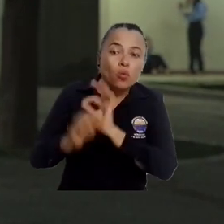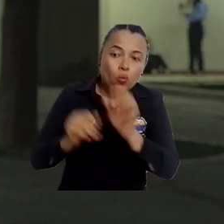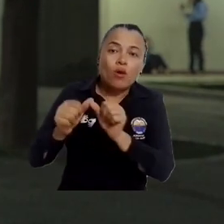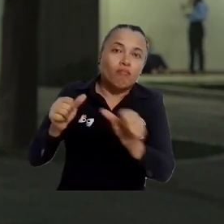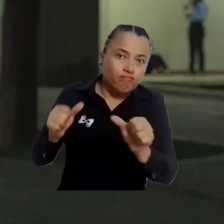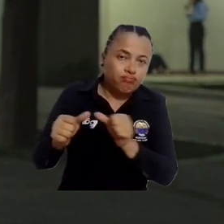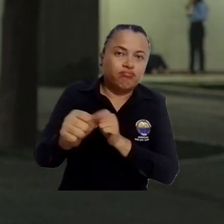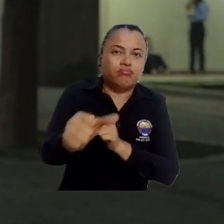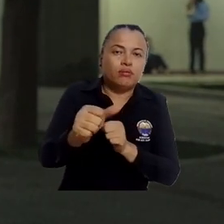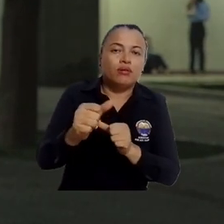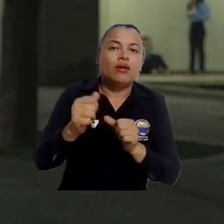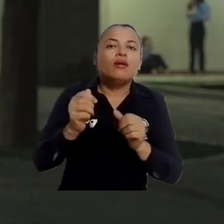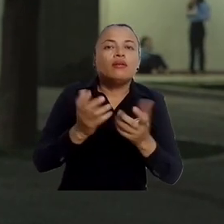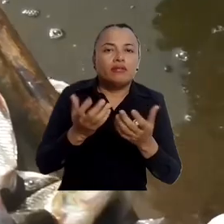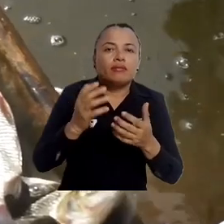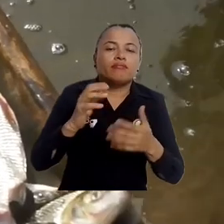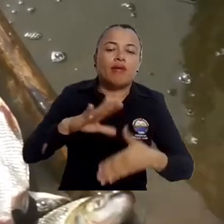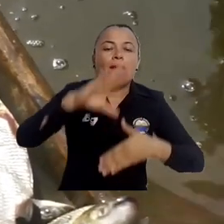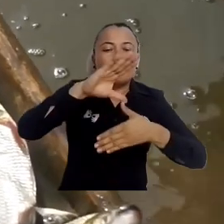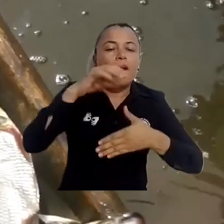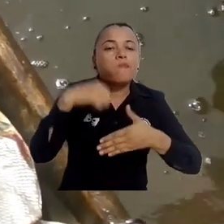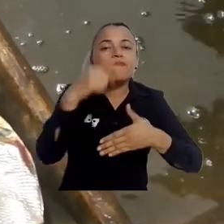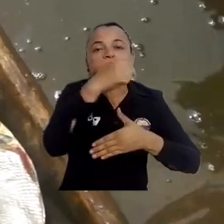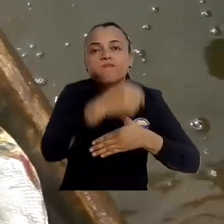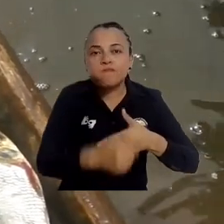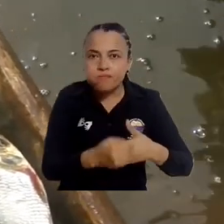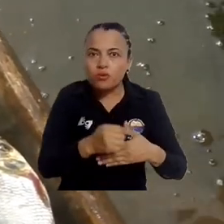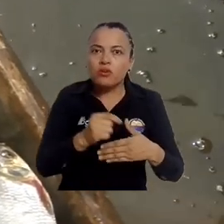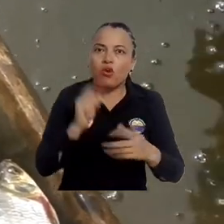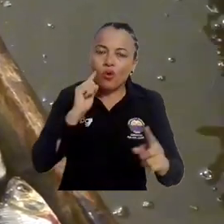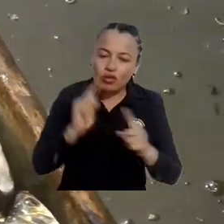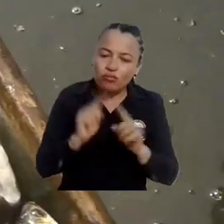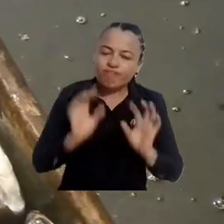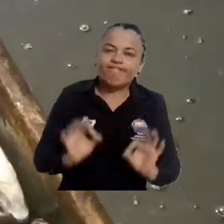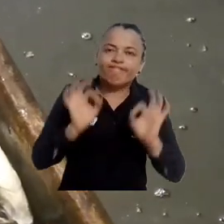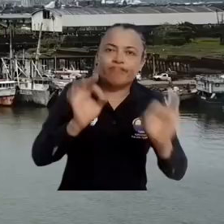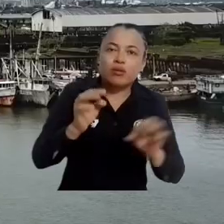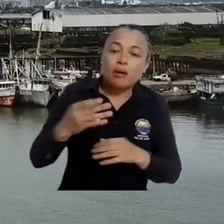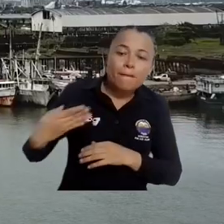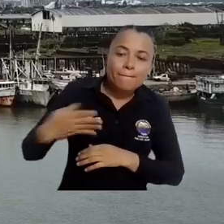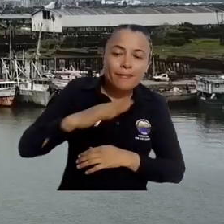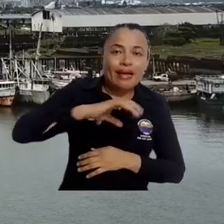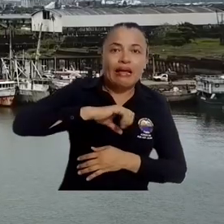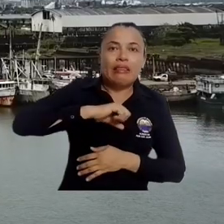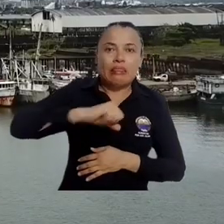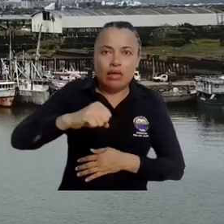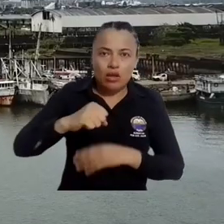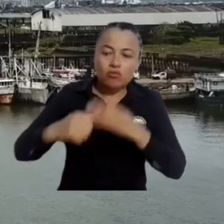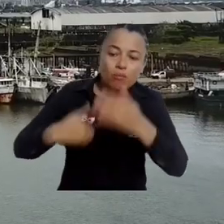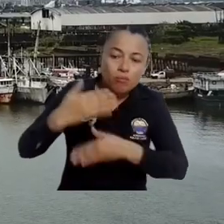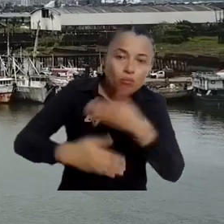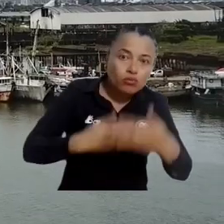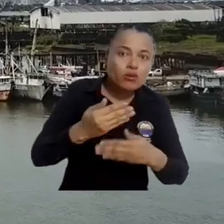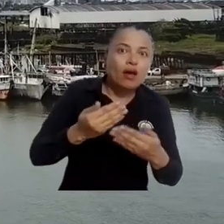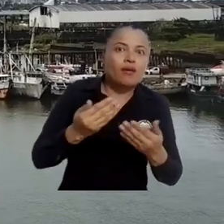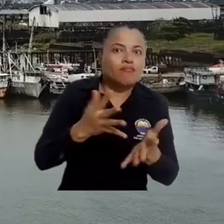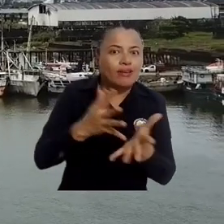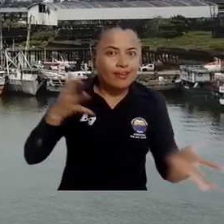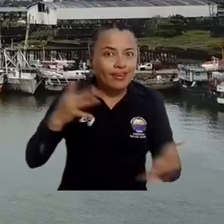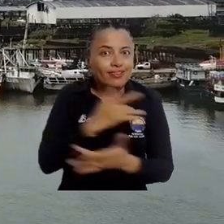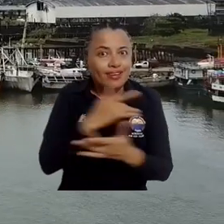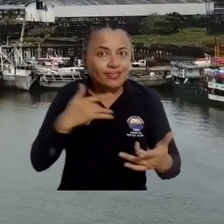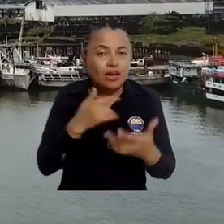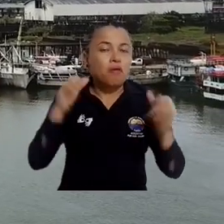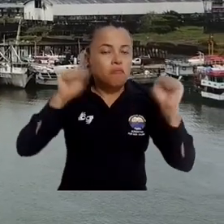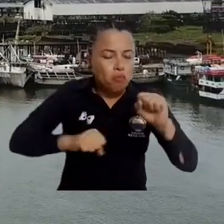y que nuestros países están haciendo lo mejor para lograr que sus derechos de pesca a nivel internacional y sus posibilidades de generar